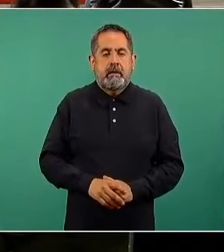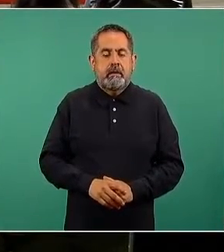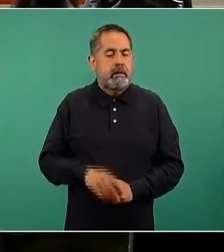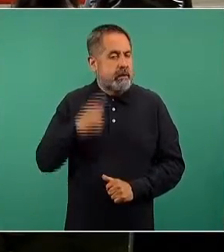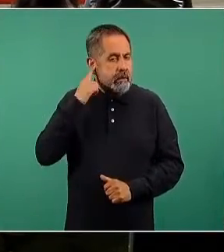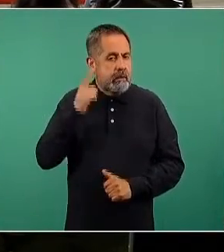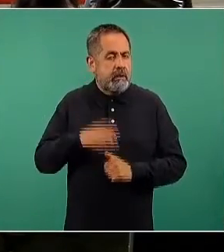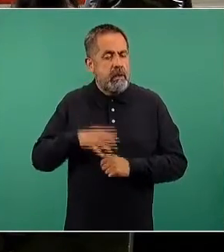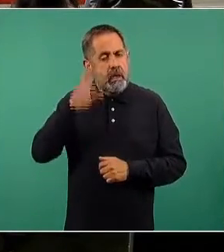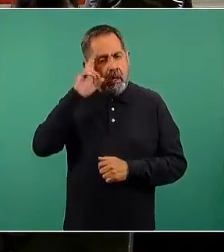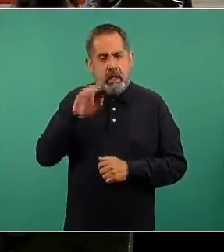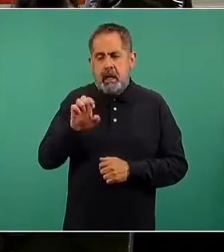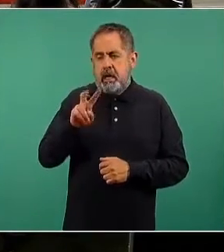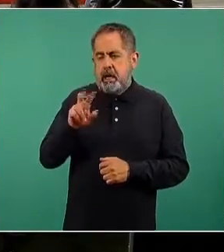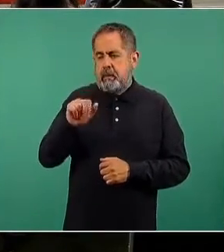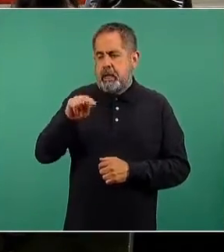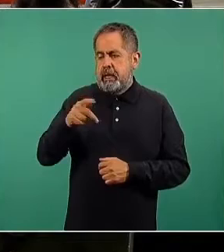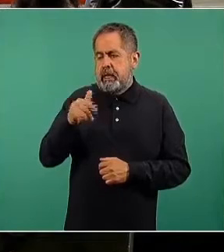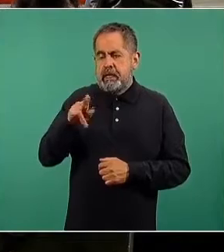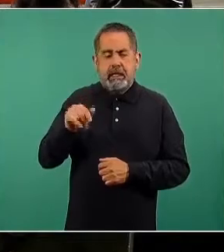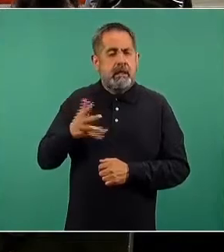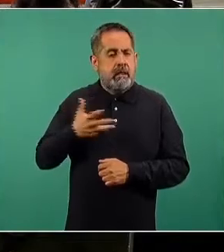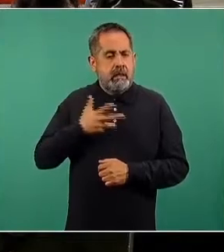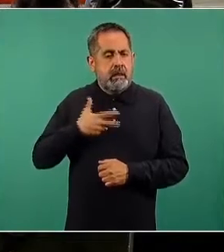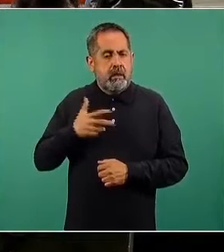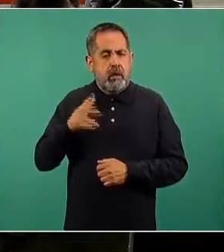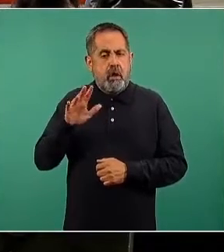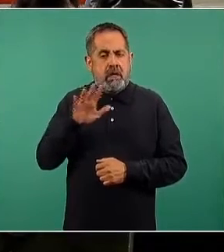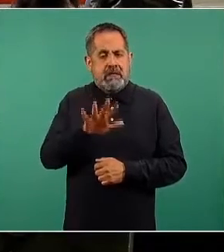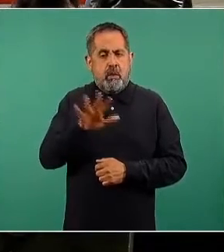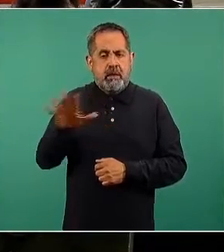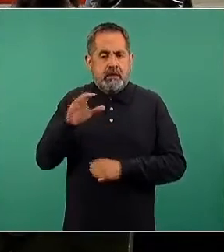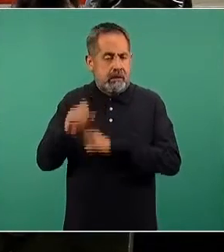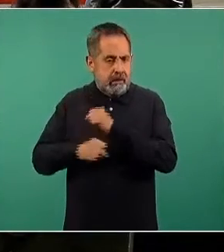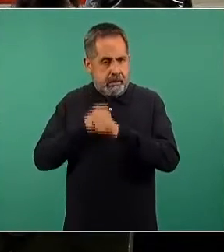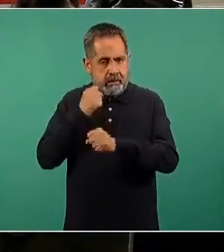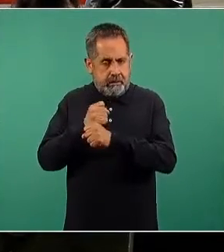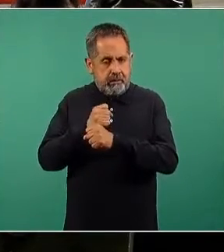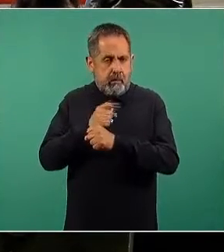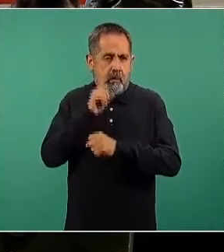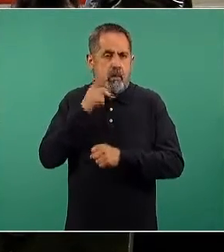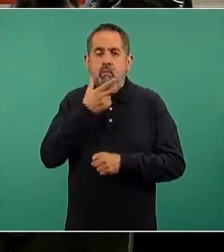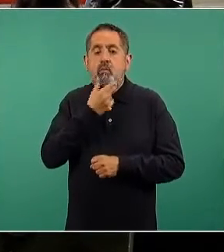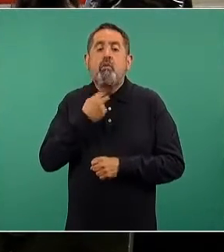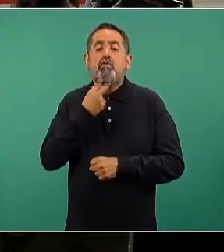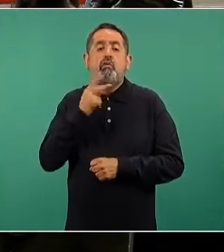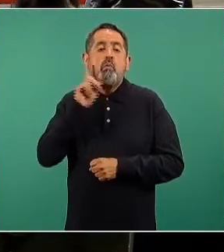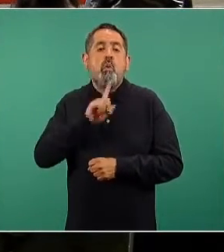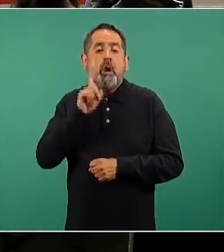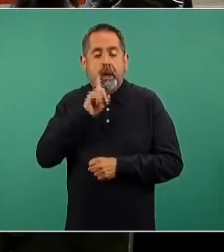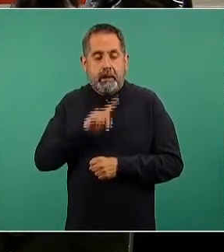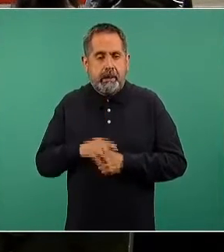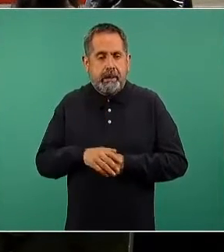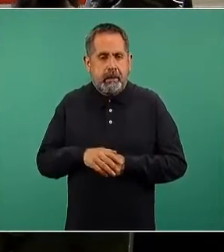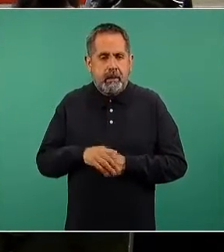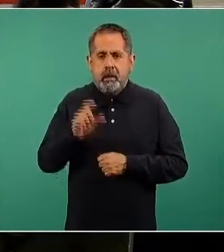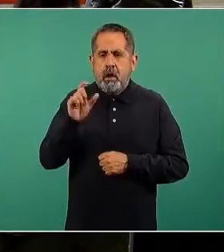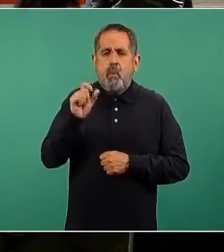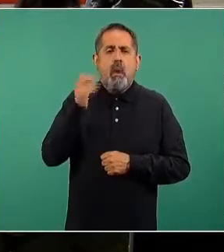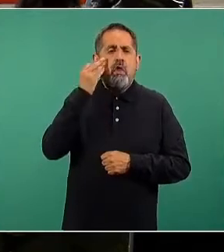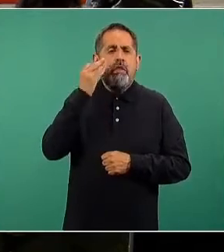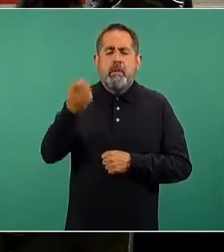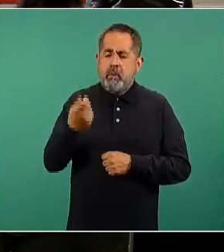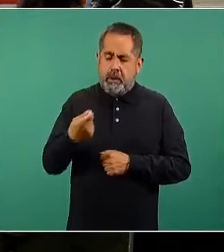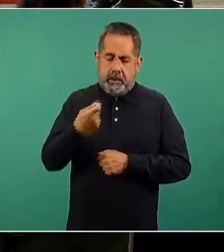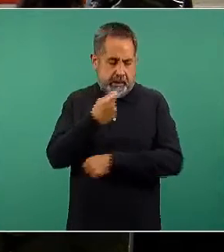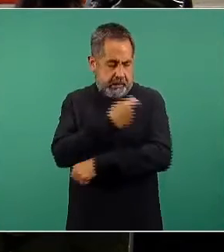Hola, Evangelina Marín Zip. Tengo 55 años. ¿Cuántos tiempos me va a proteger la